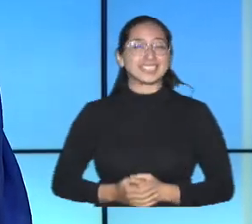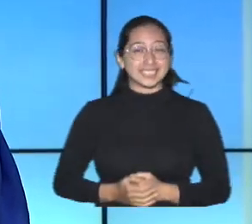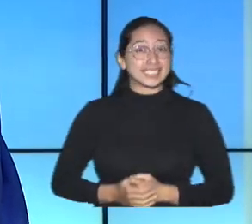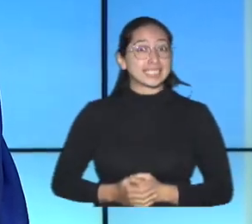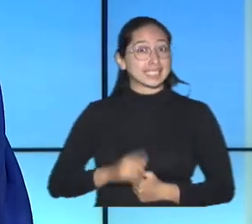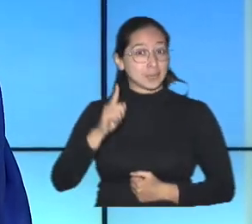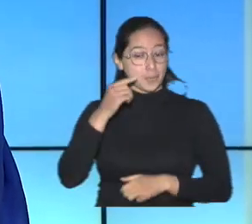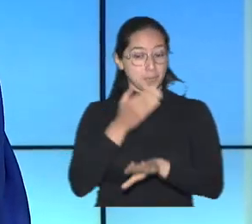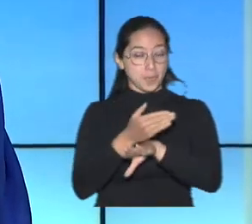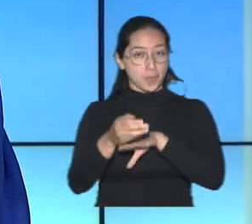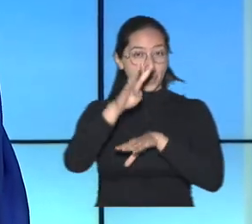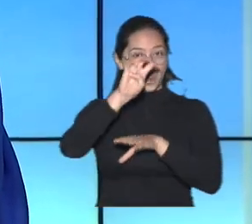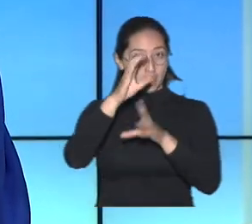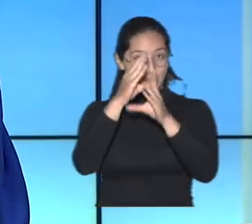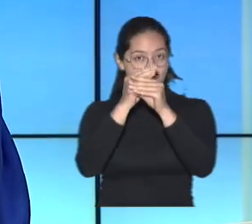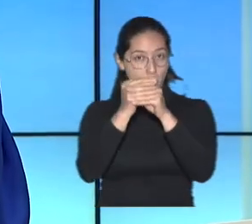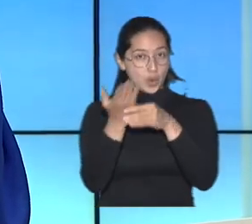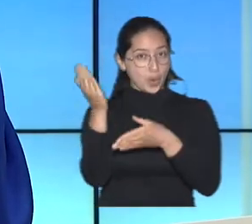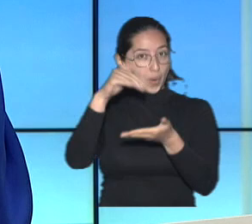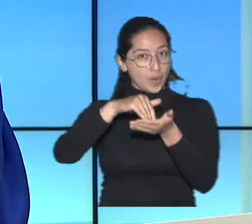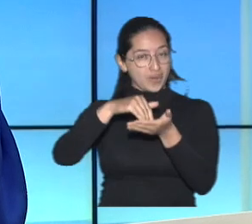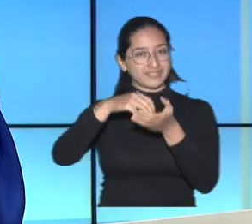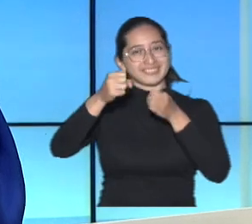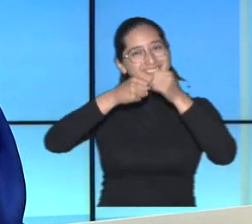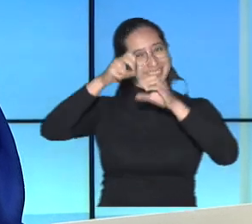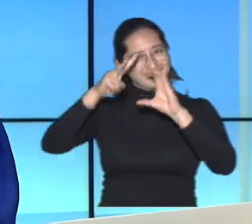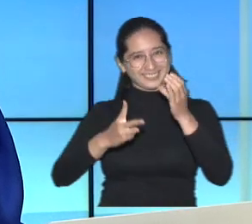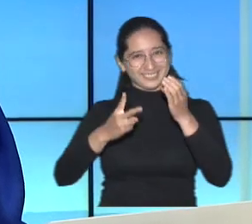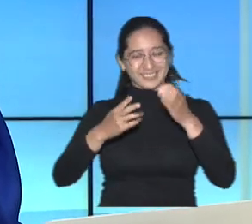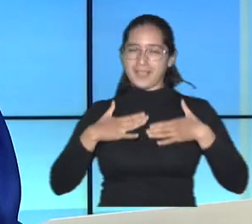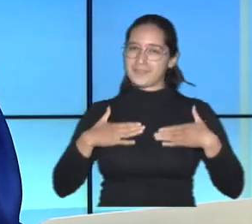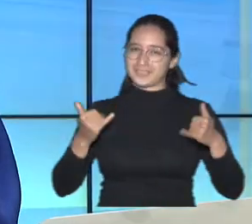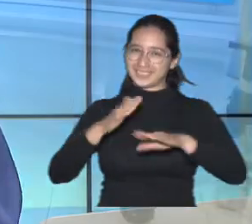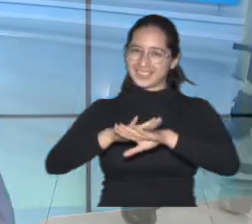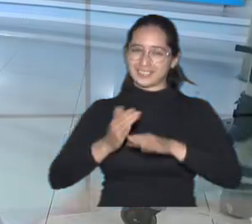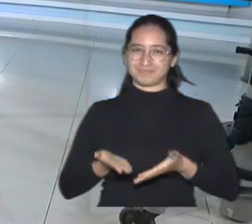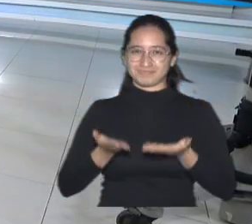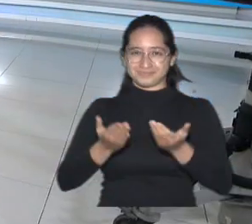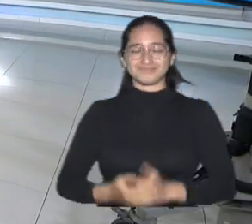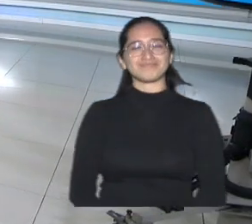2 Y a las 9 de la noche Espere una nueva emisión De noticias Feliz tarde